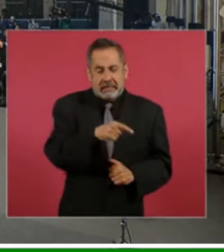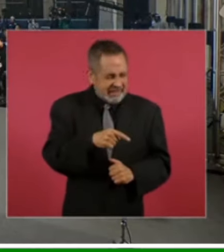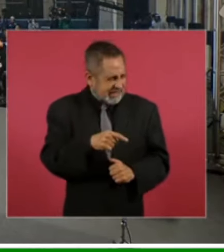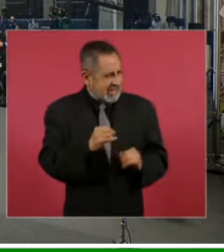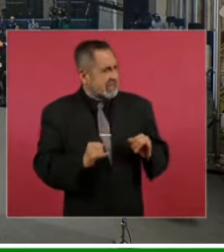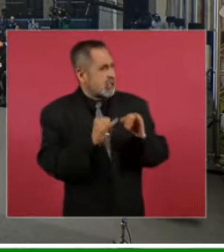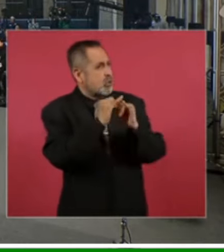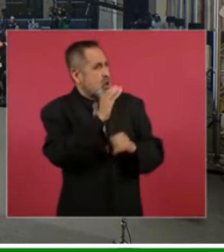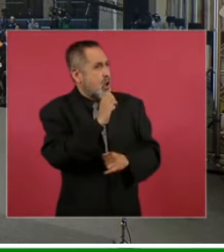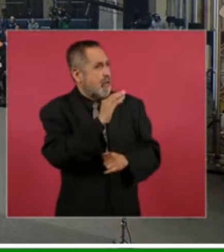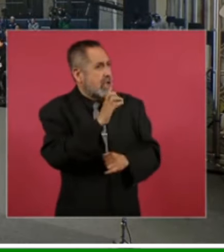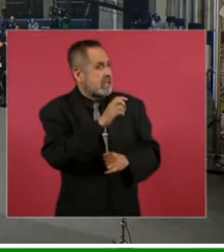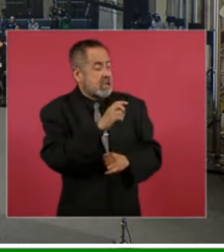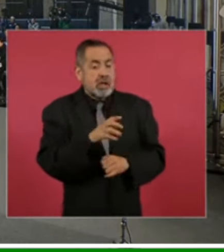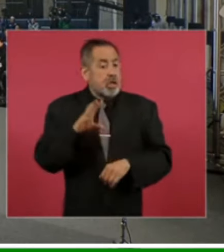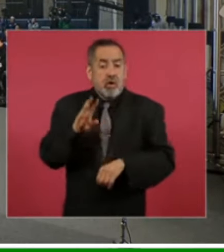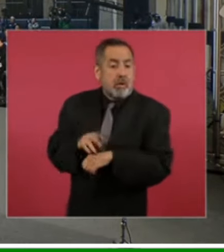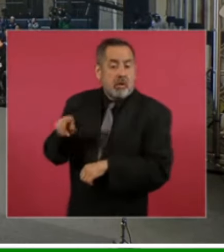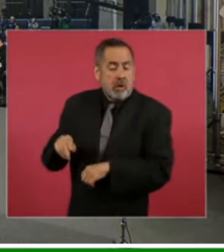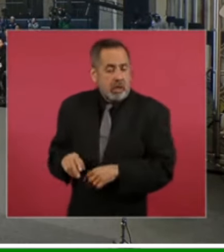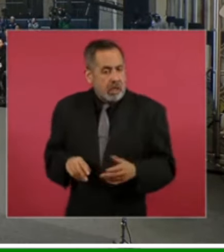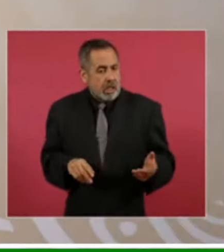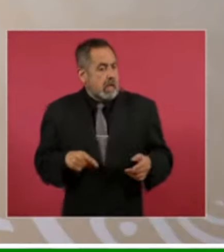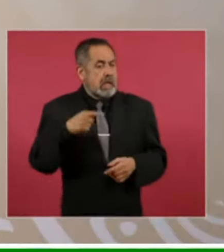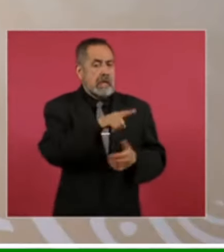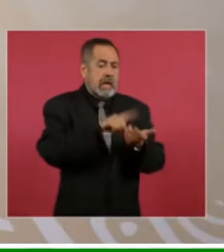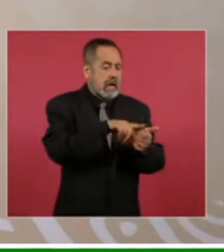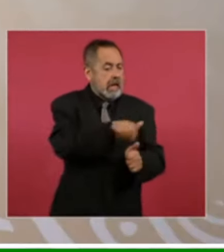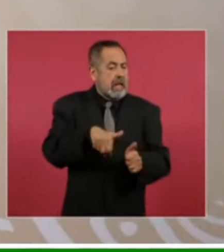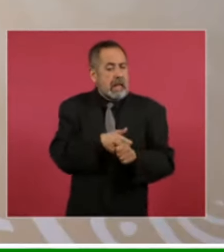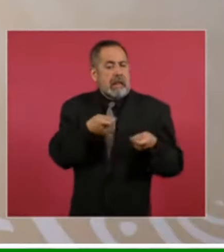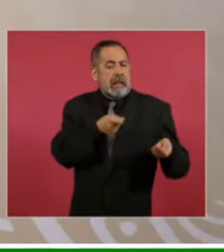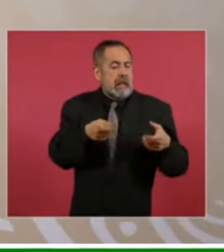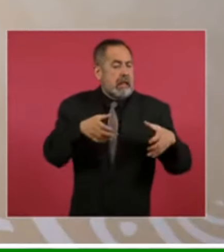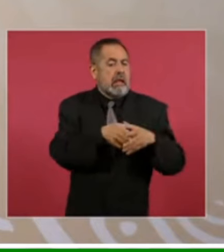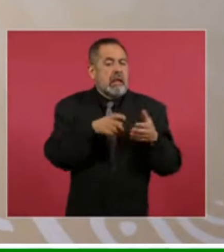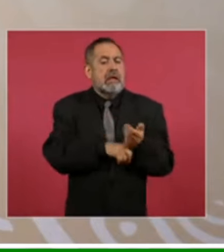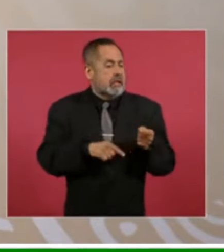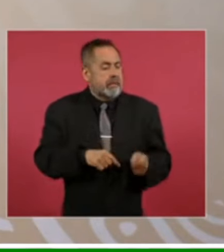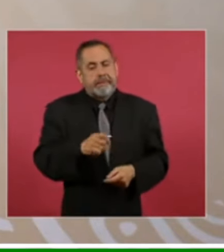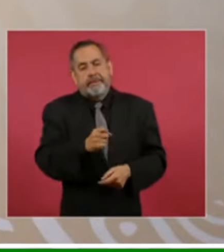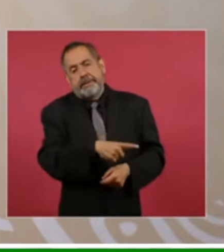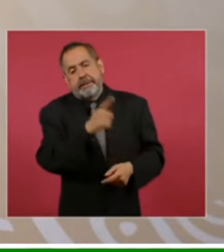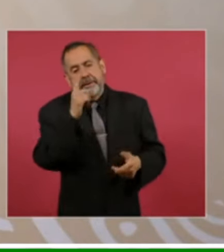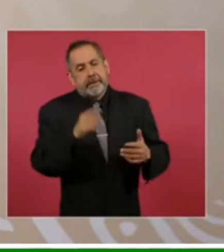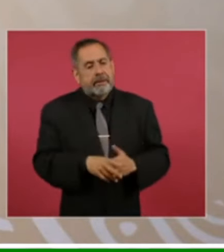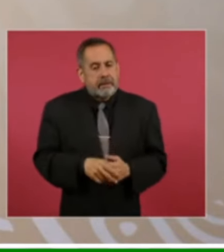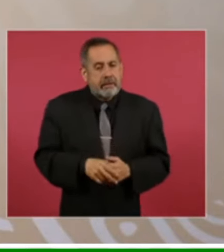y ese organismo está manejado pues por estas empresas